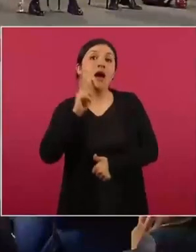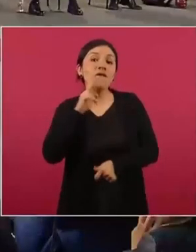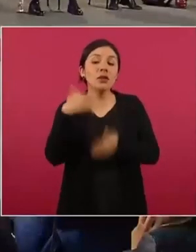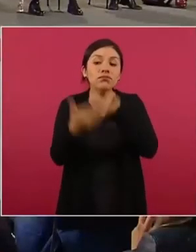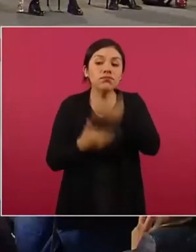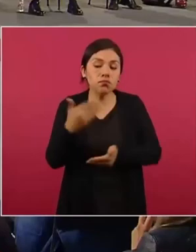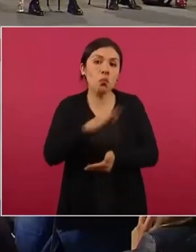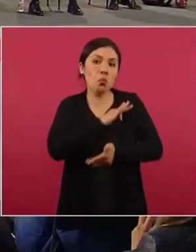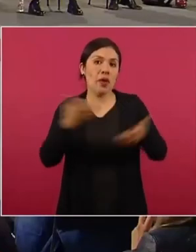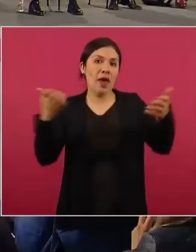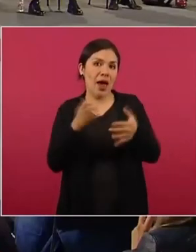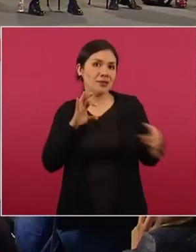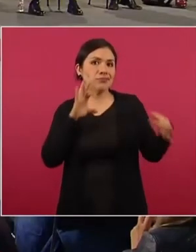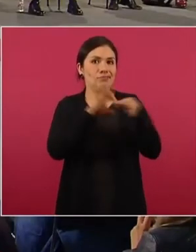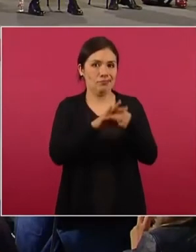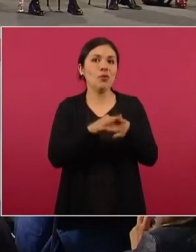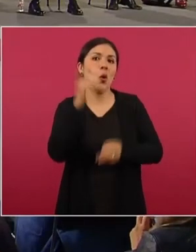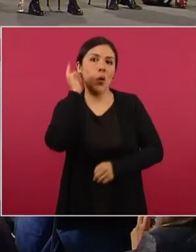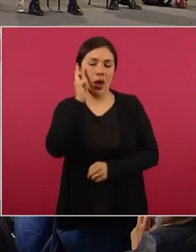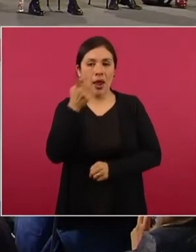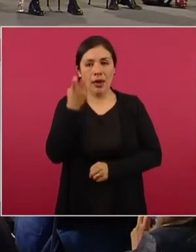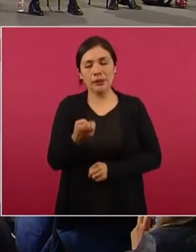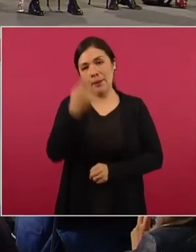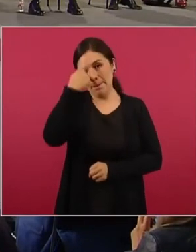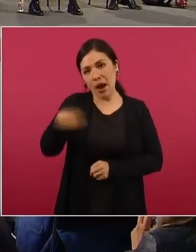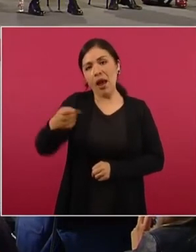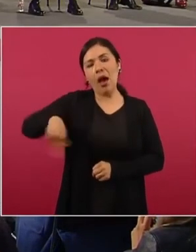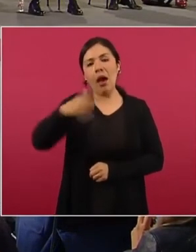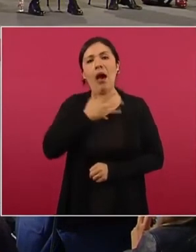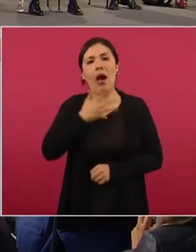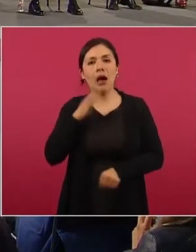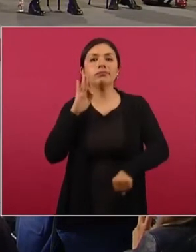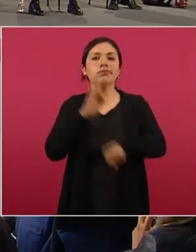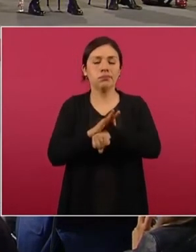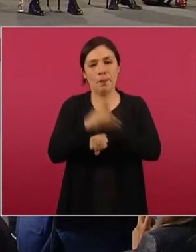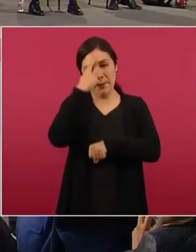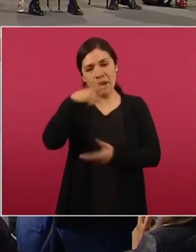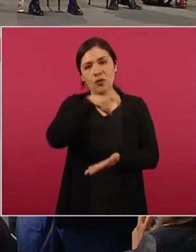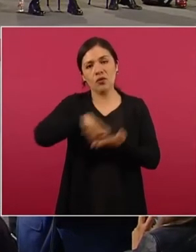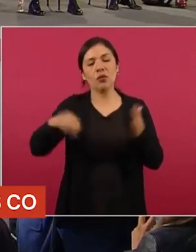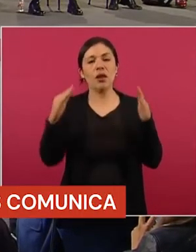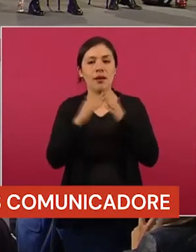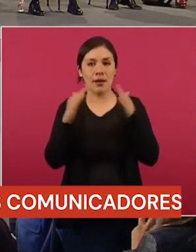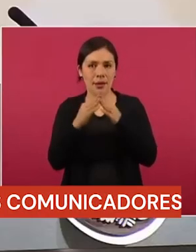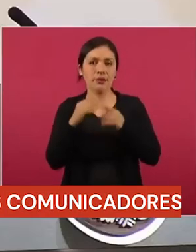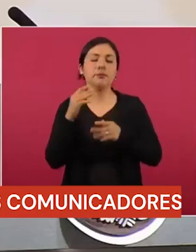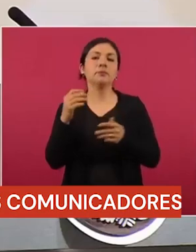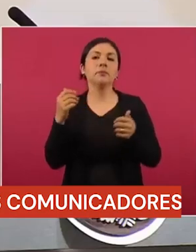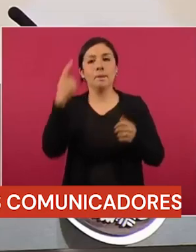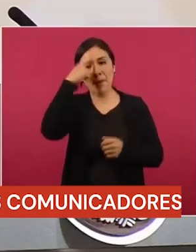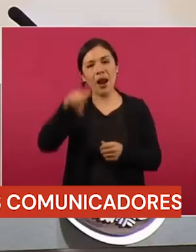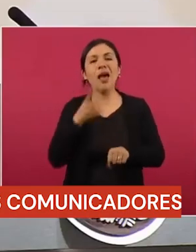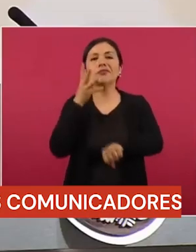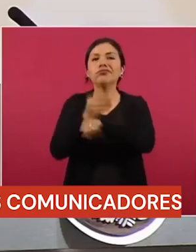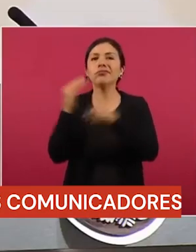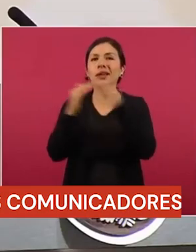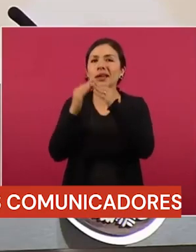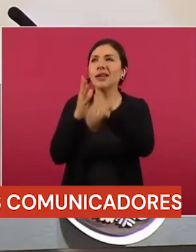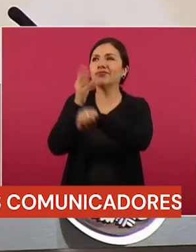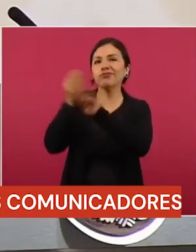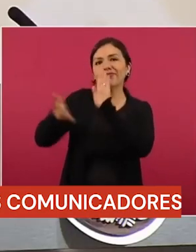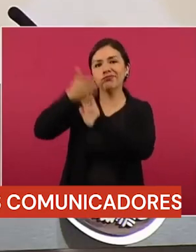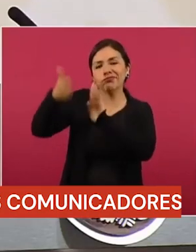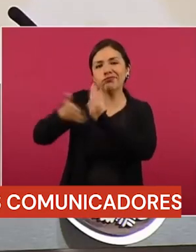posibilidad también se cuente con la posibilidad de créditos para vivienda, para mejoramiento de la vivienda,